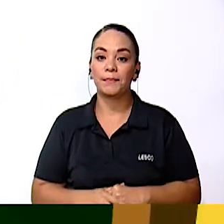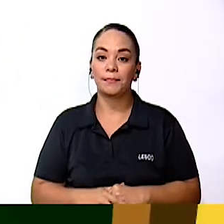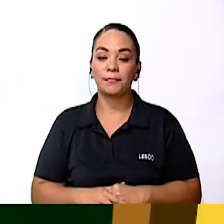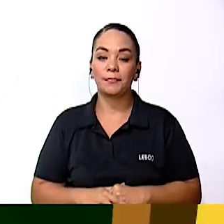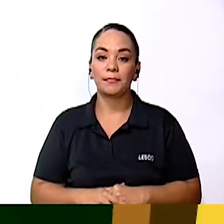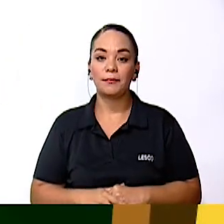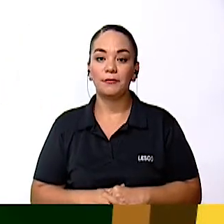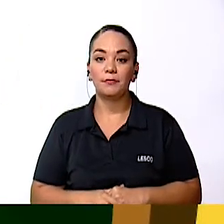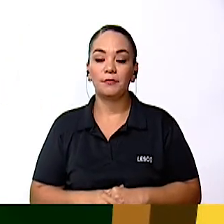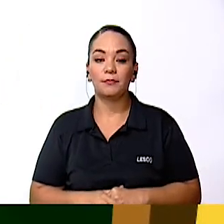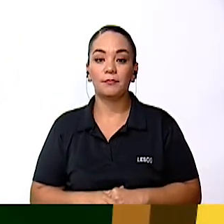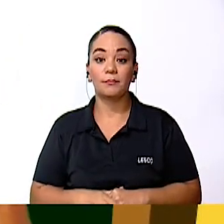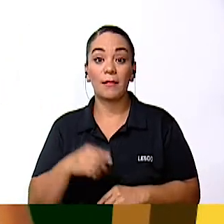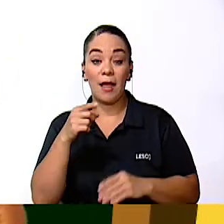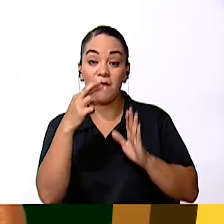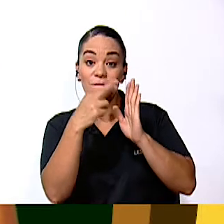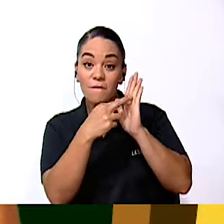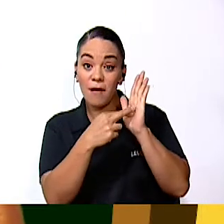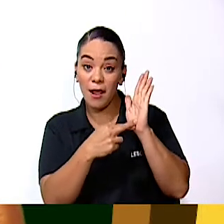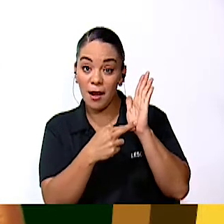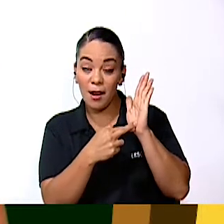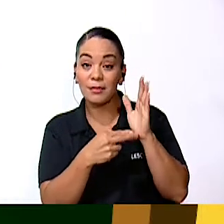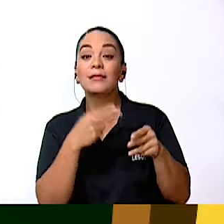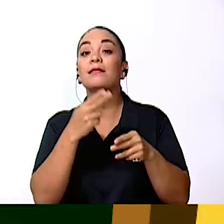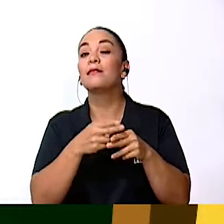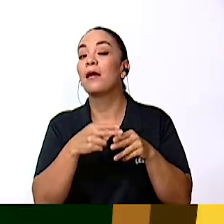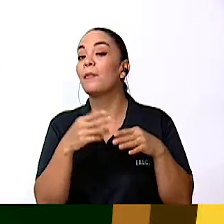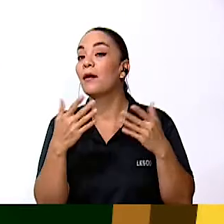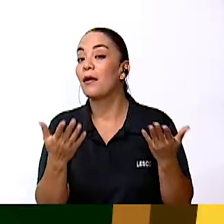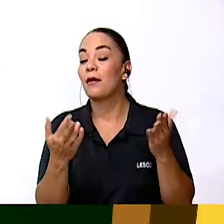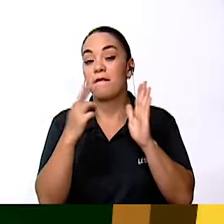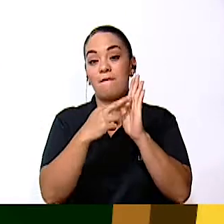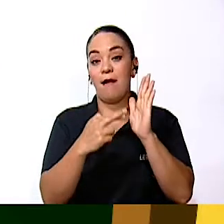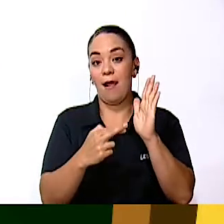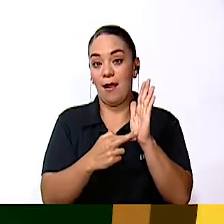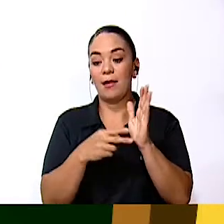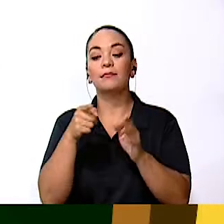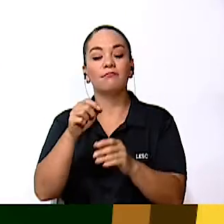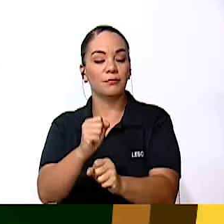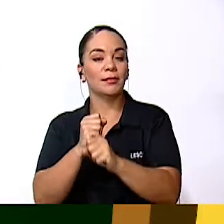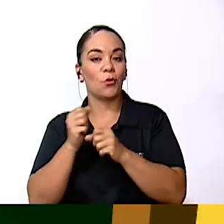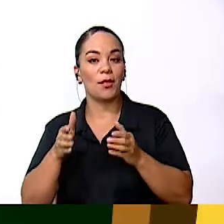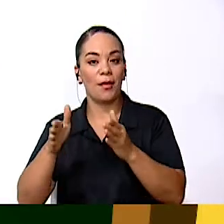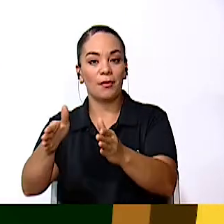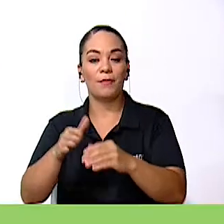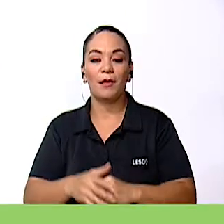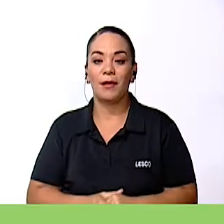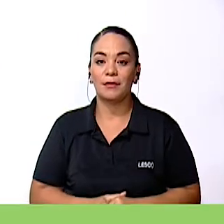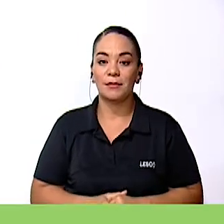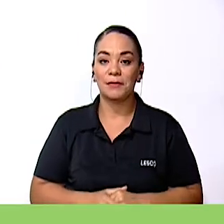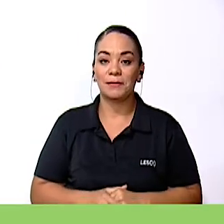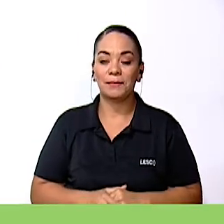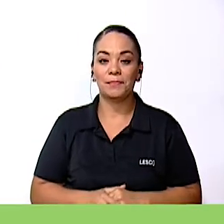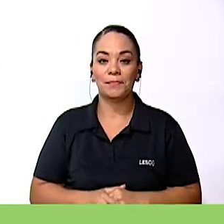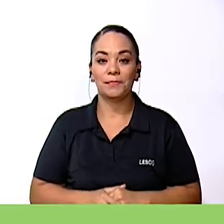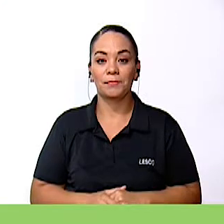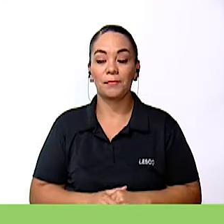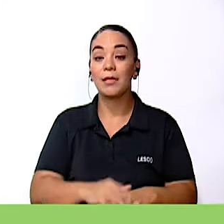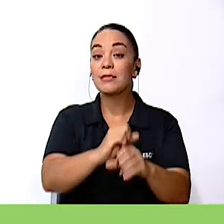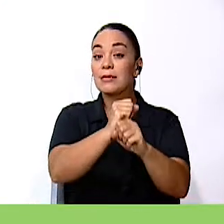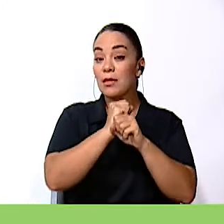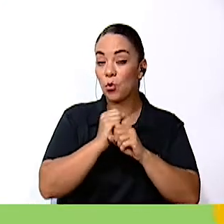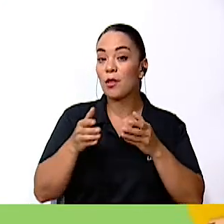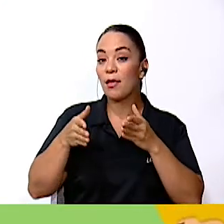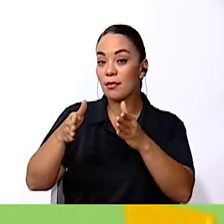A estas reglas les vamos a decir reglas para la seguridad vial. La seguridad